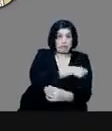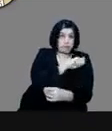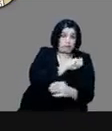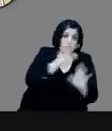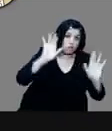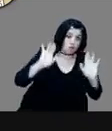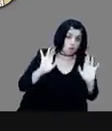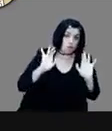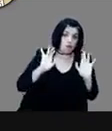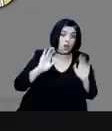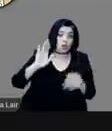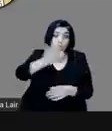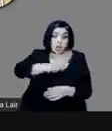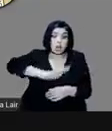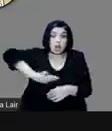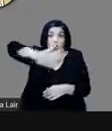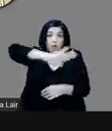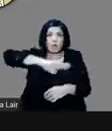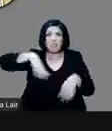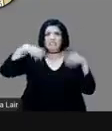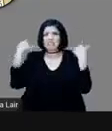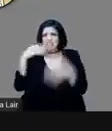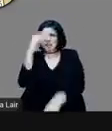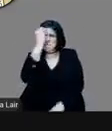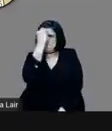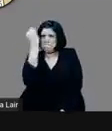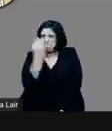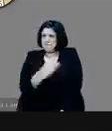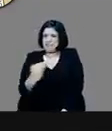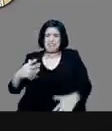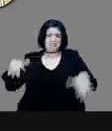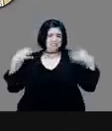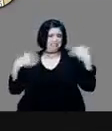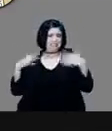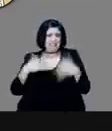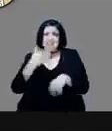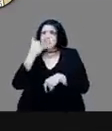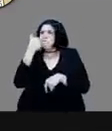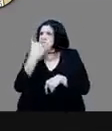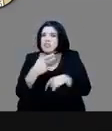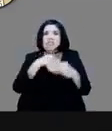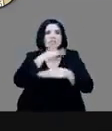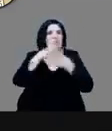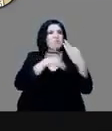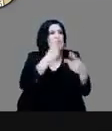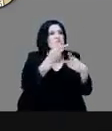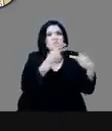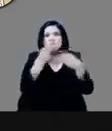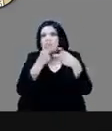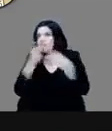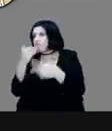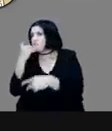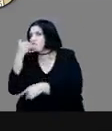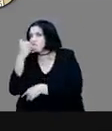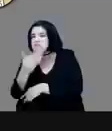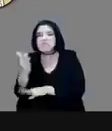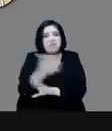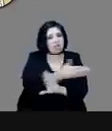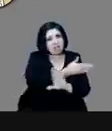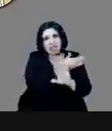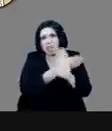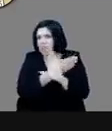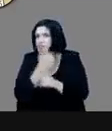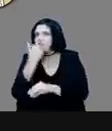un ataque muy bien constituido, ¿verdad? Estaban